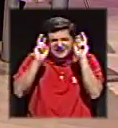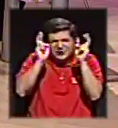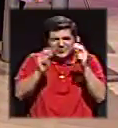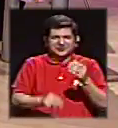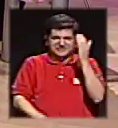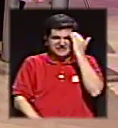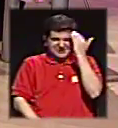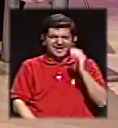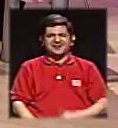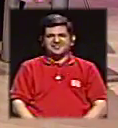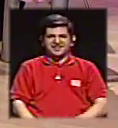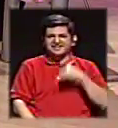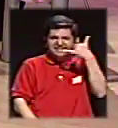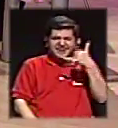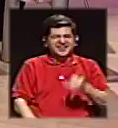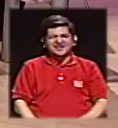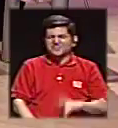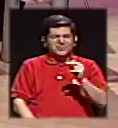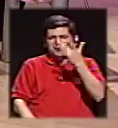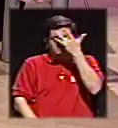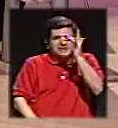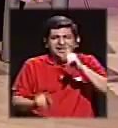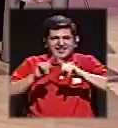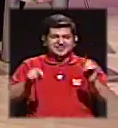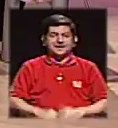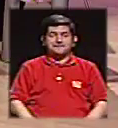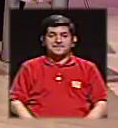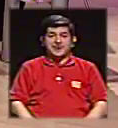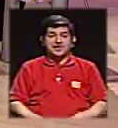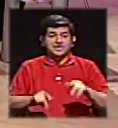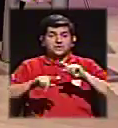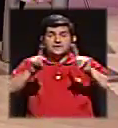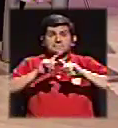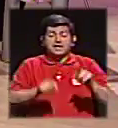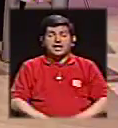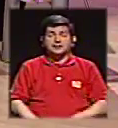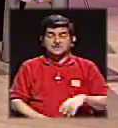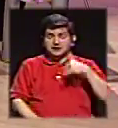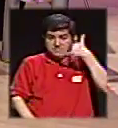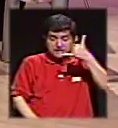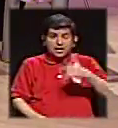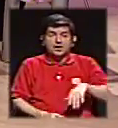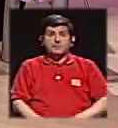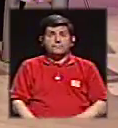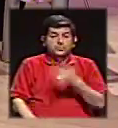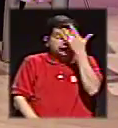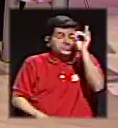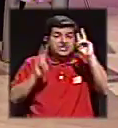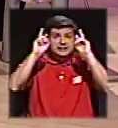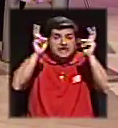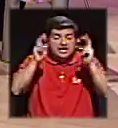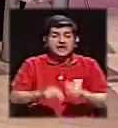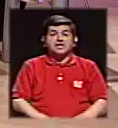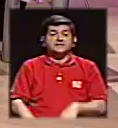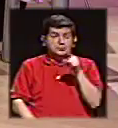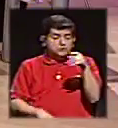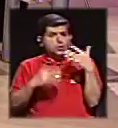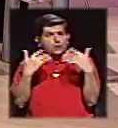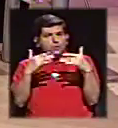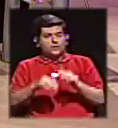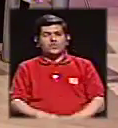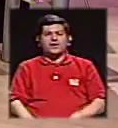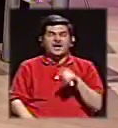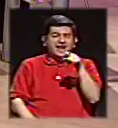saben que yo soy uno tonto. Pero del de un poco menos tonto hasta el superinteligente, todos están conectados. Ese llama no me llame, yo lo llamo.